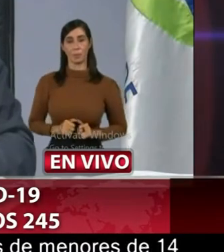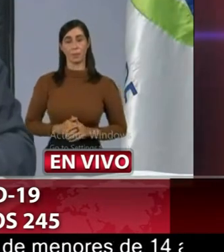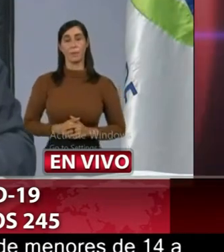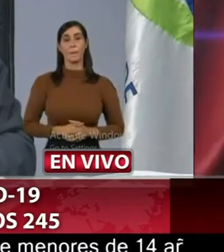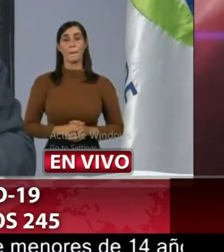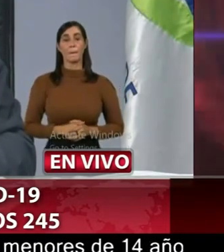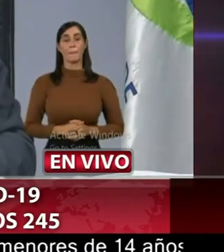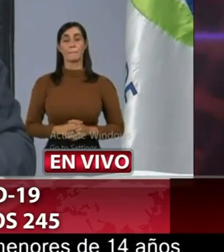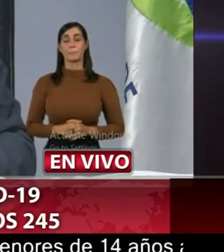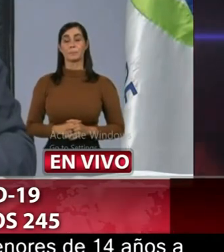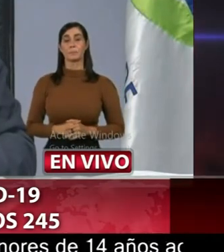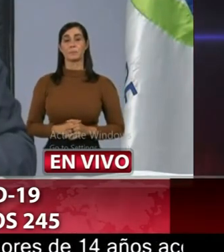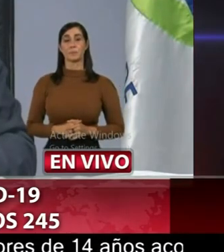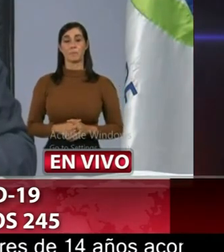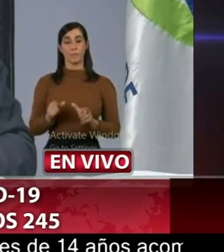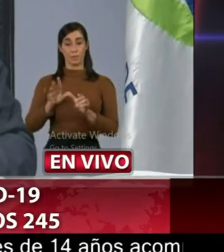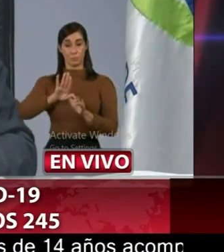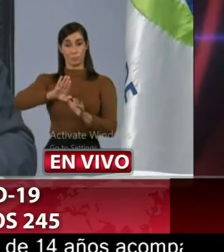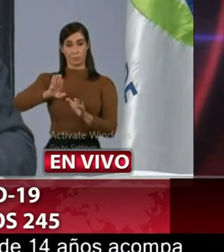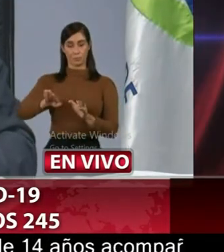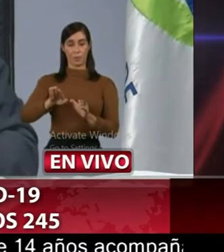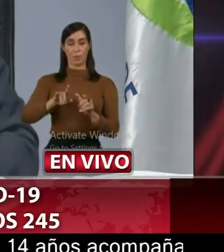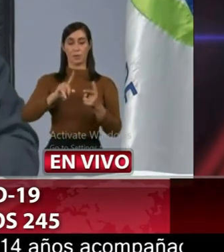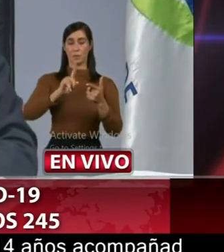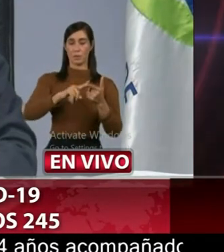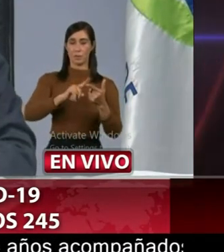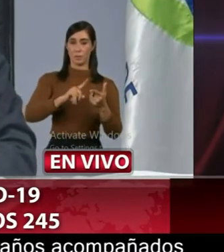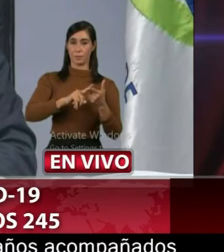eso por un lado en segundo lugar